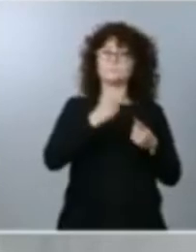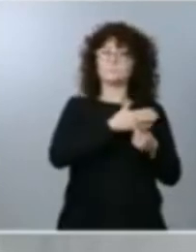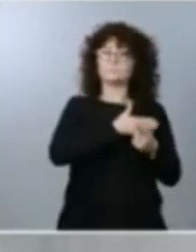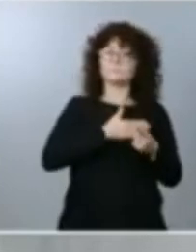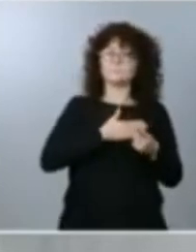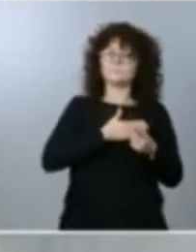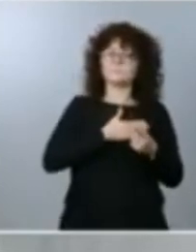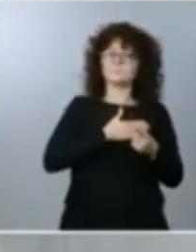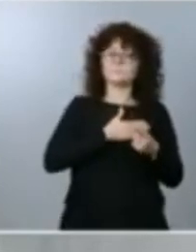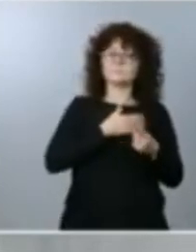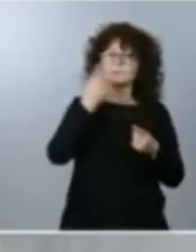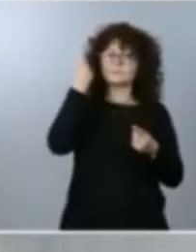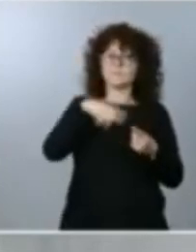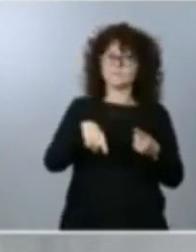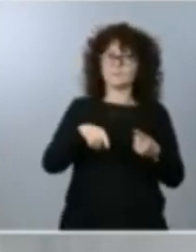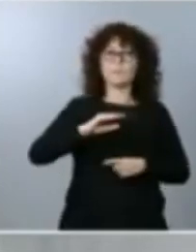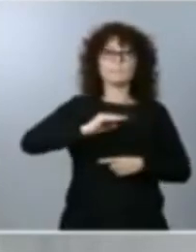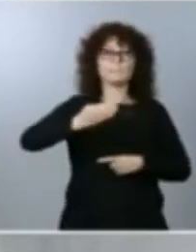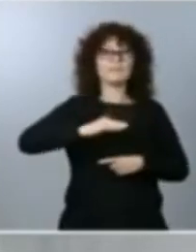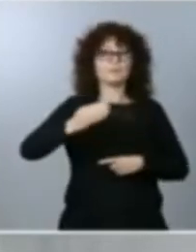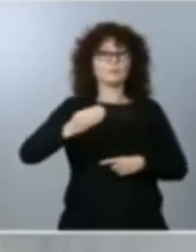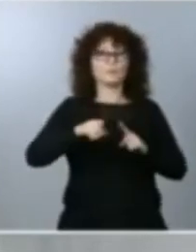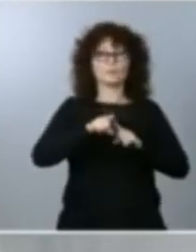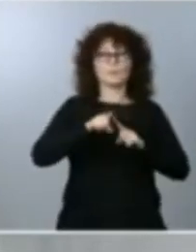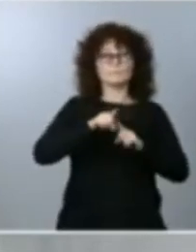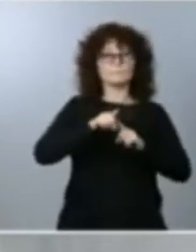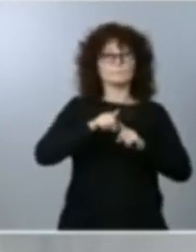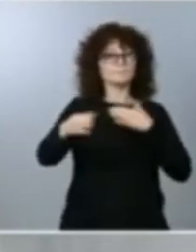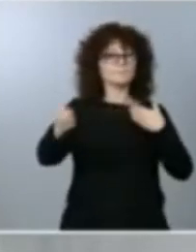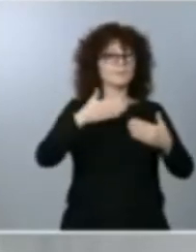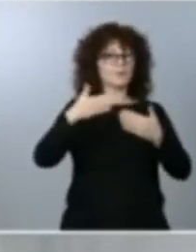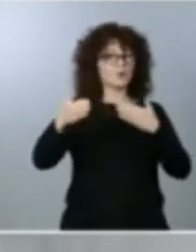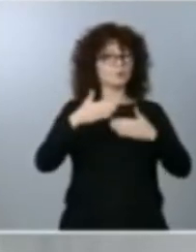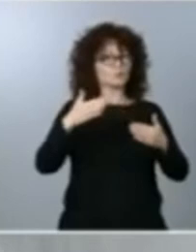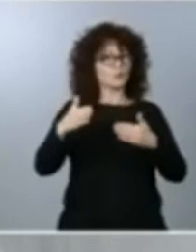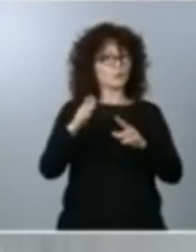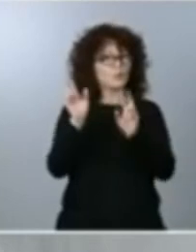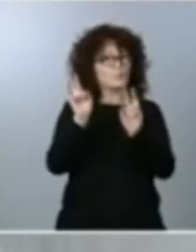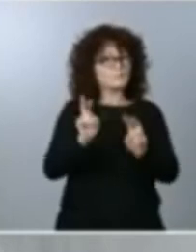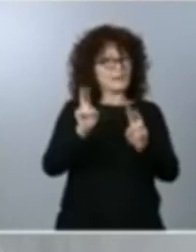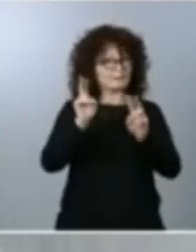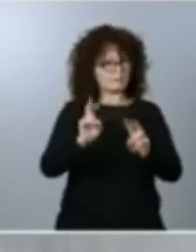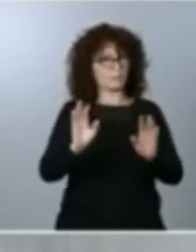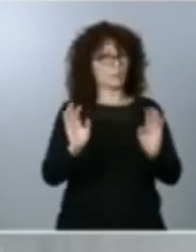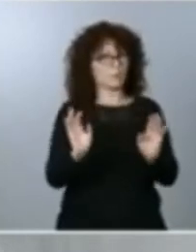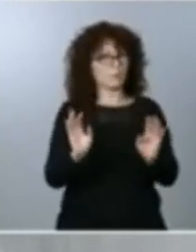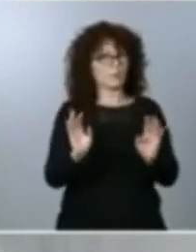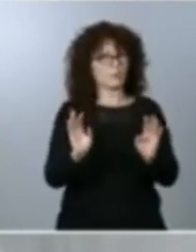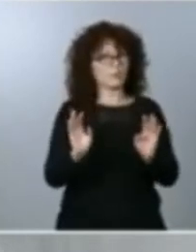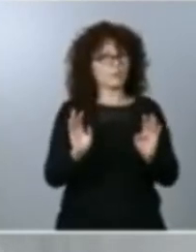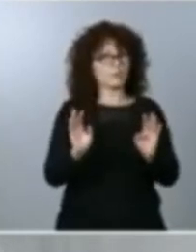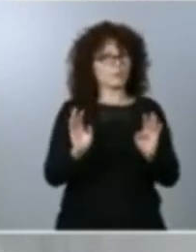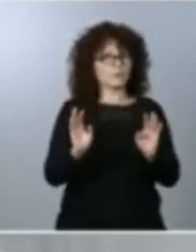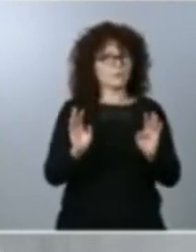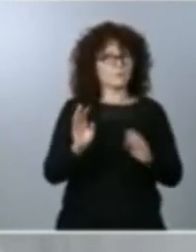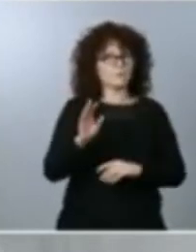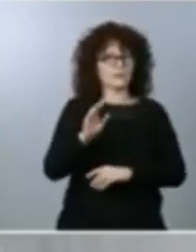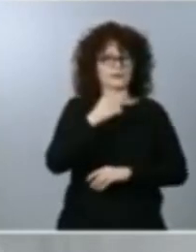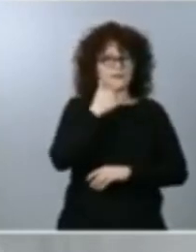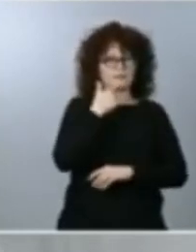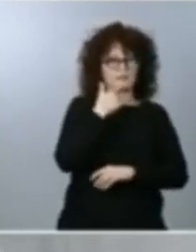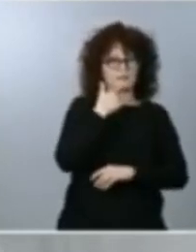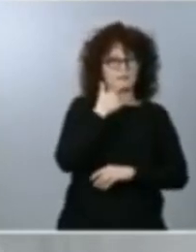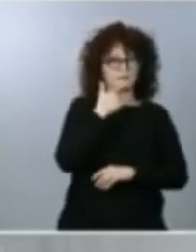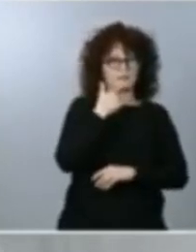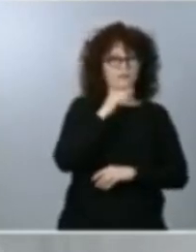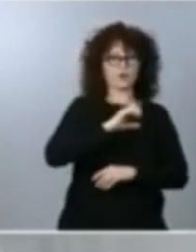intercultor válido y qué casos cree que ha dado en los últimos años para serlo y para que usted pase a decir que no pactaría con Bildus